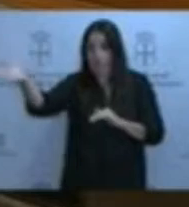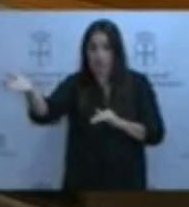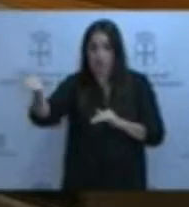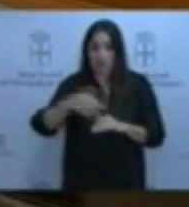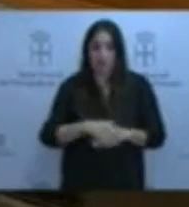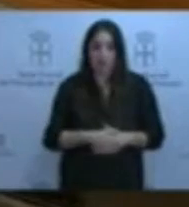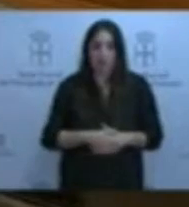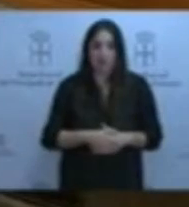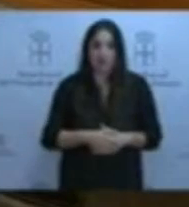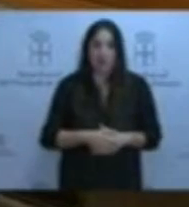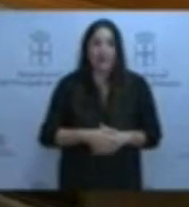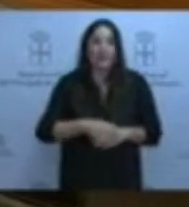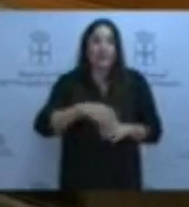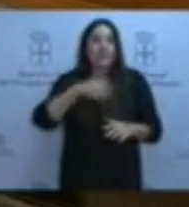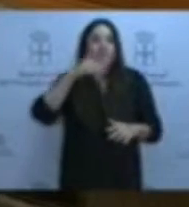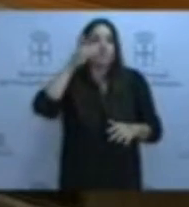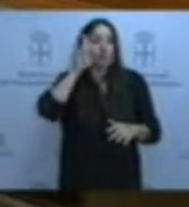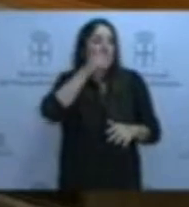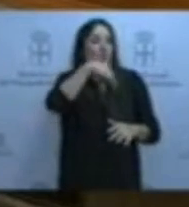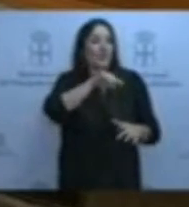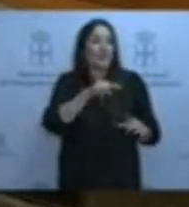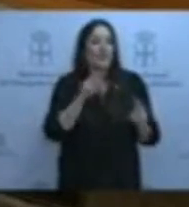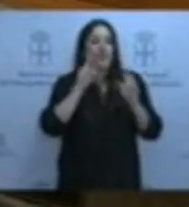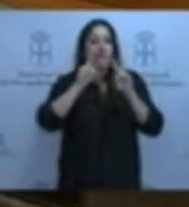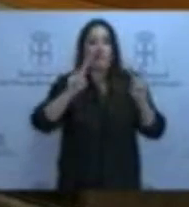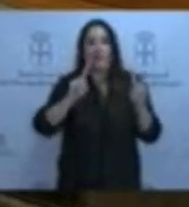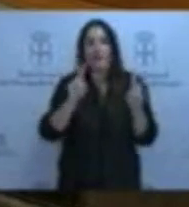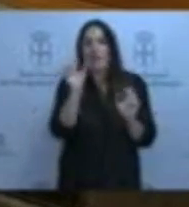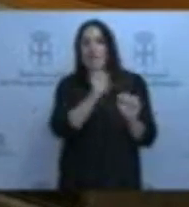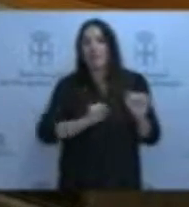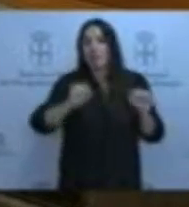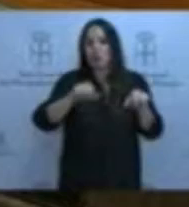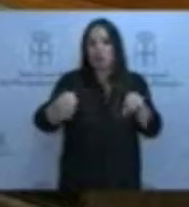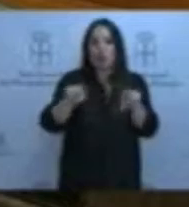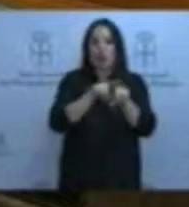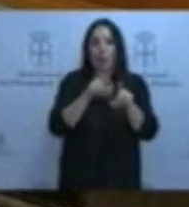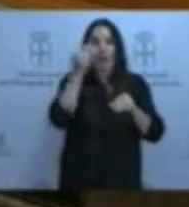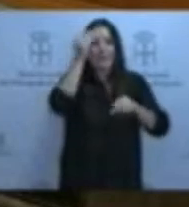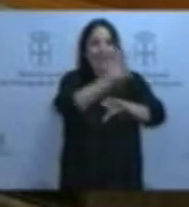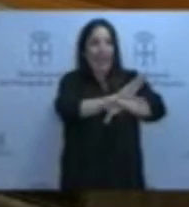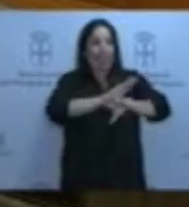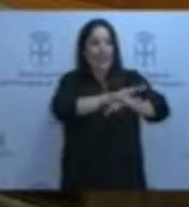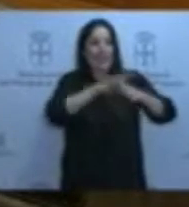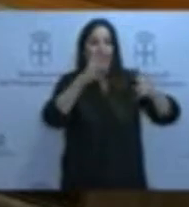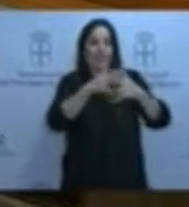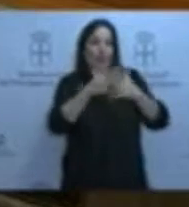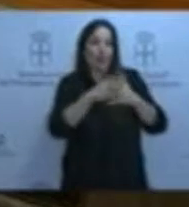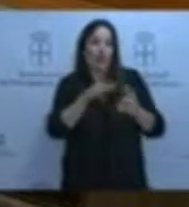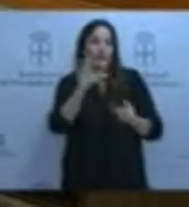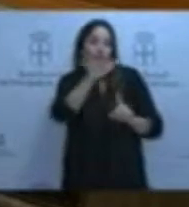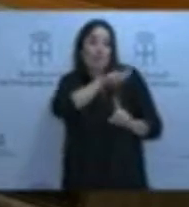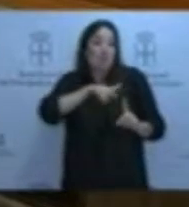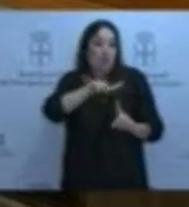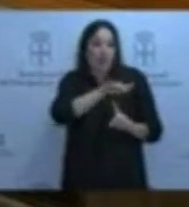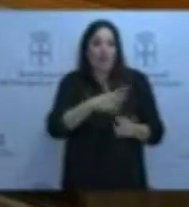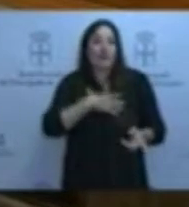No sabemos en qué mundo idílico estaban soñando embelesados en su Consellería de Infraestructuras y Medio Ambiente. Igual